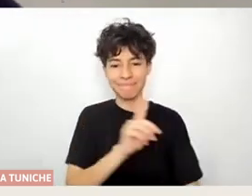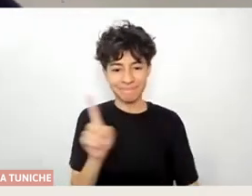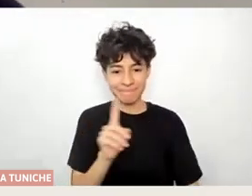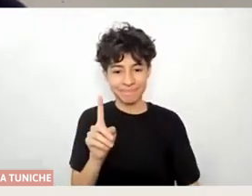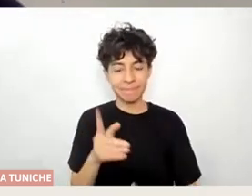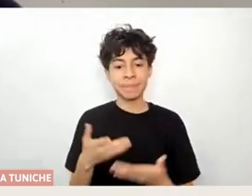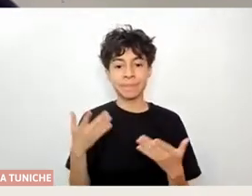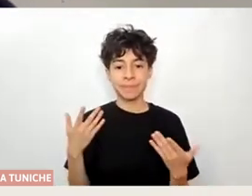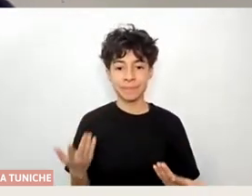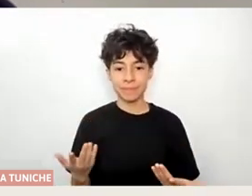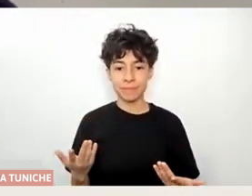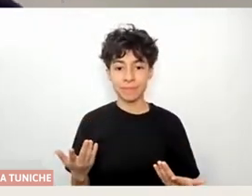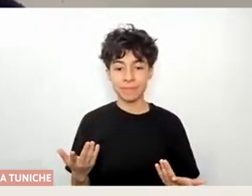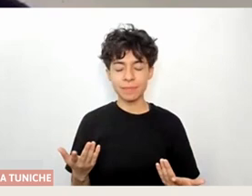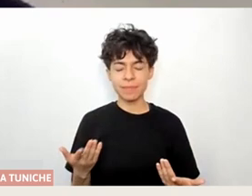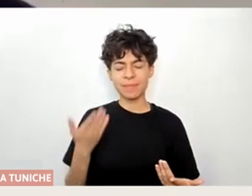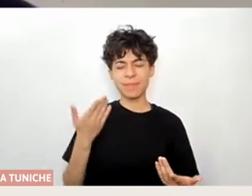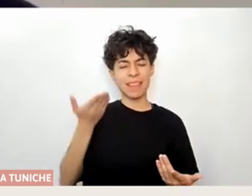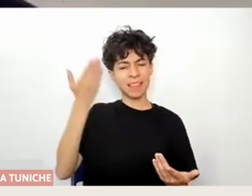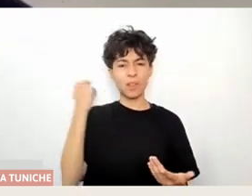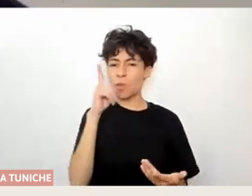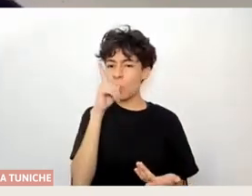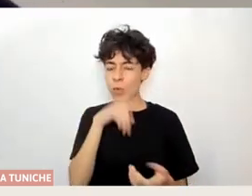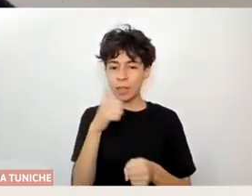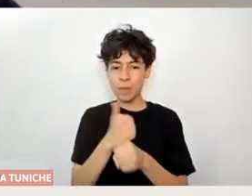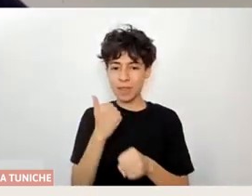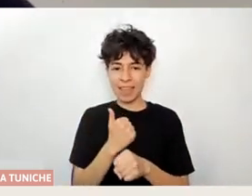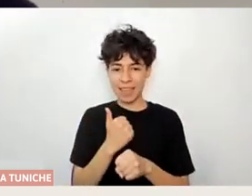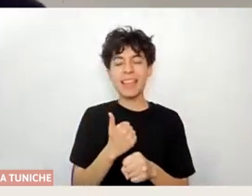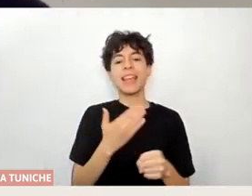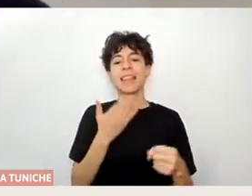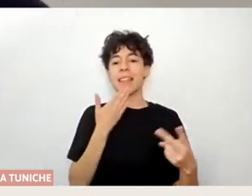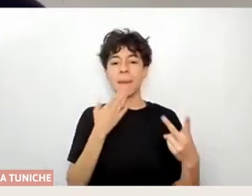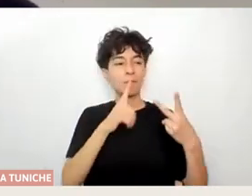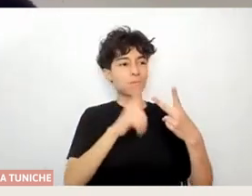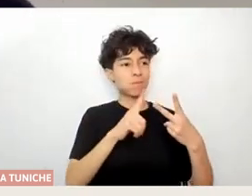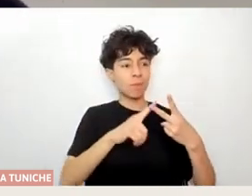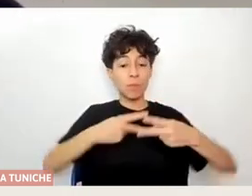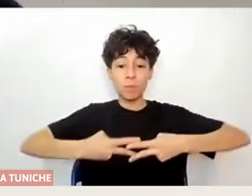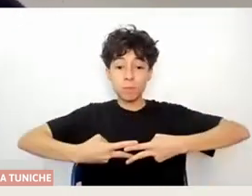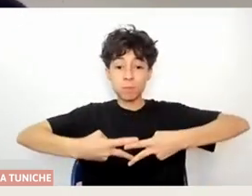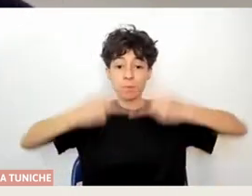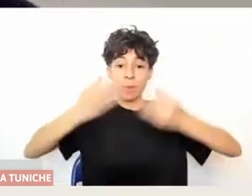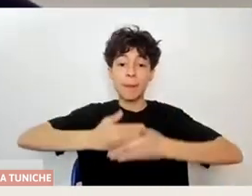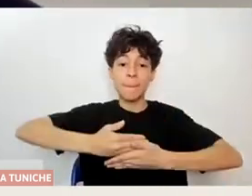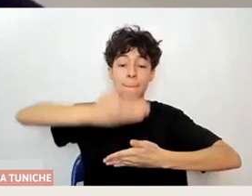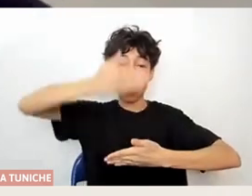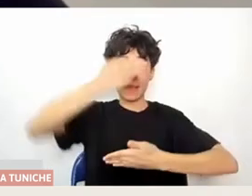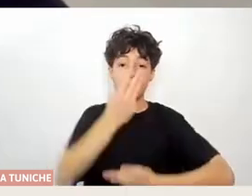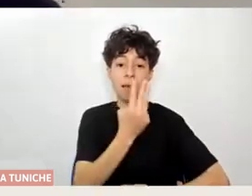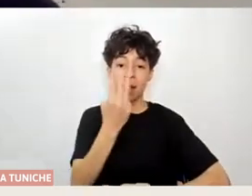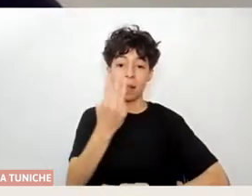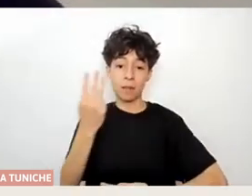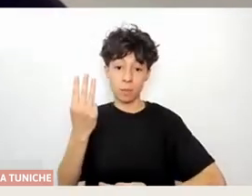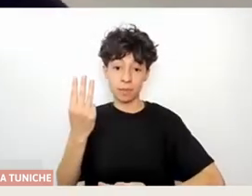a mí me parece que este último taller, sobre todo, la web que hoy día estamos lanzando y que todos, todas pueden visitar, es cierto?, tiene